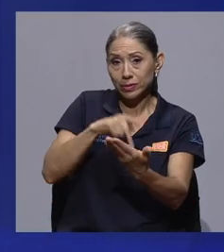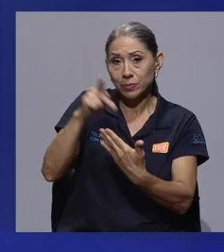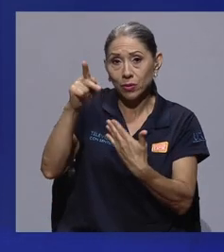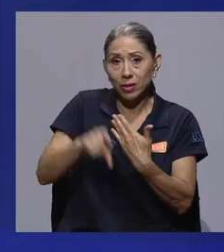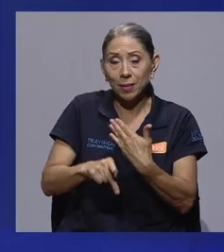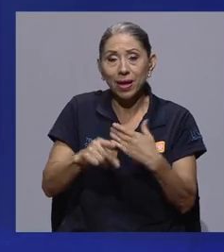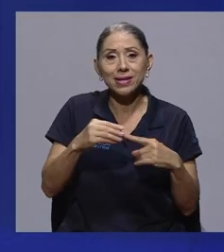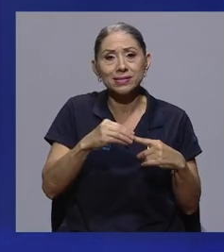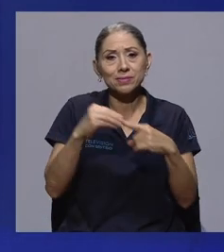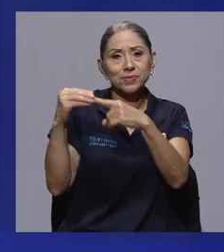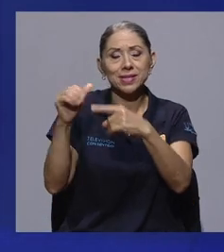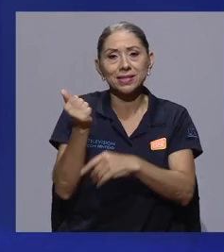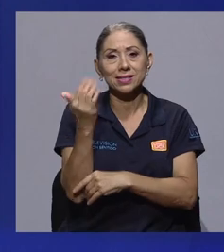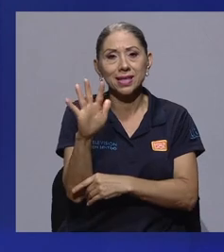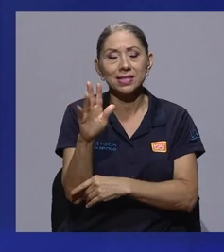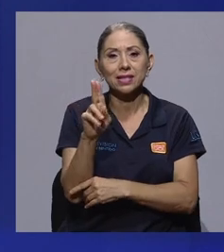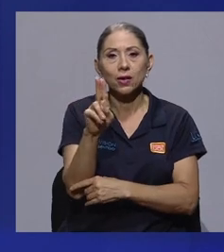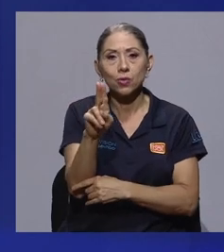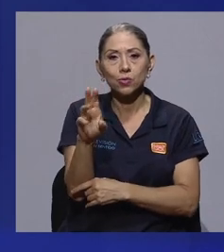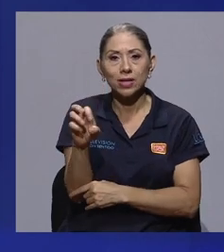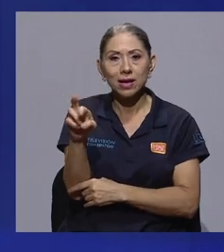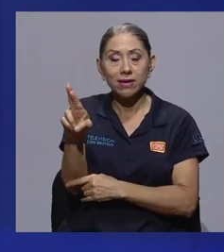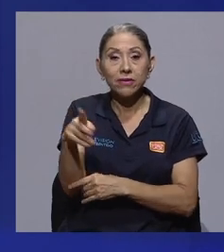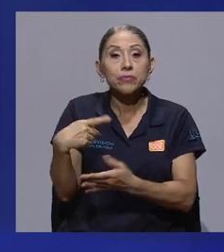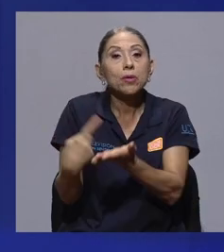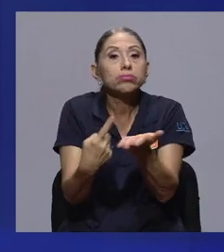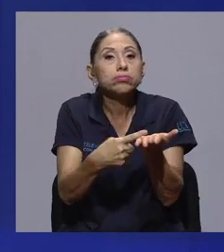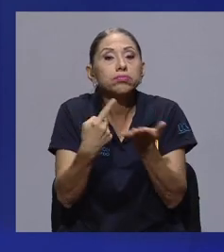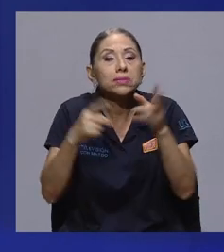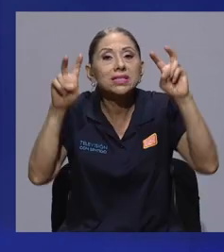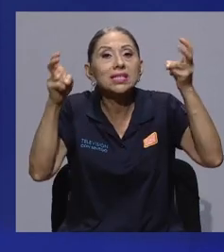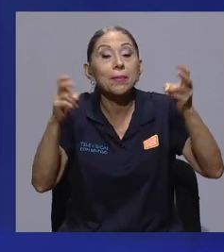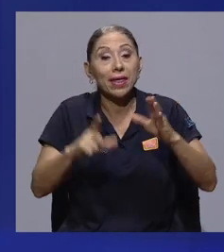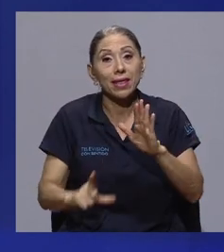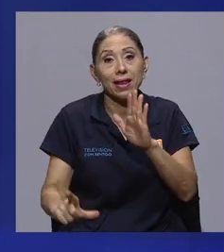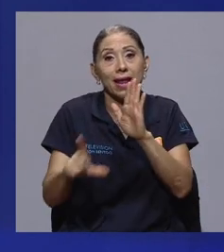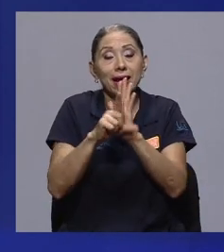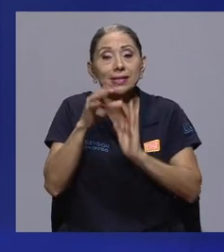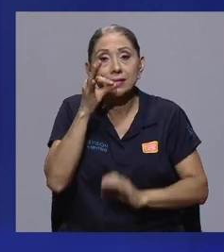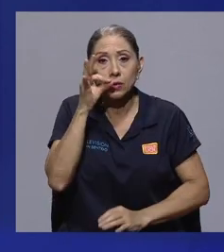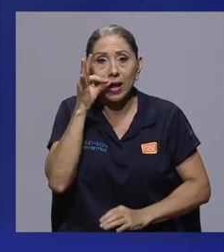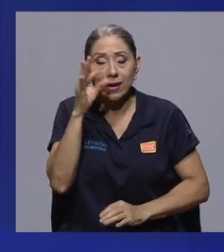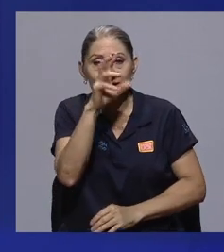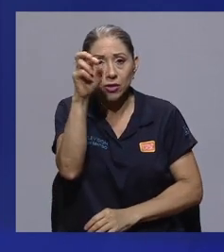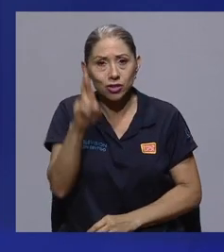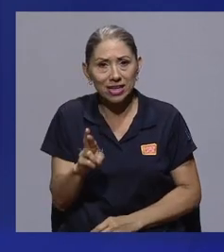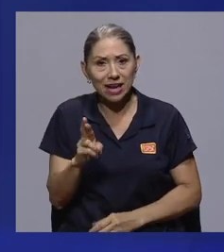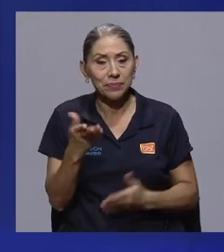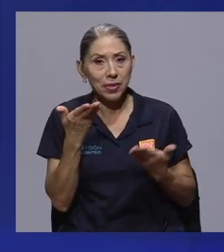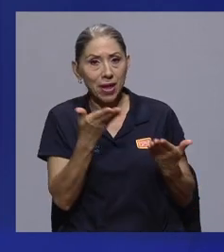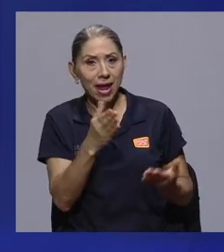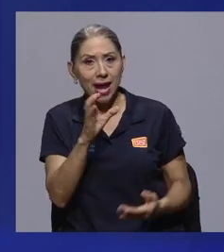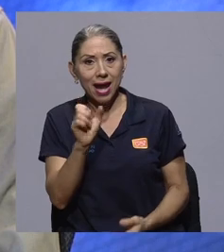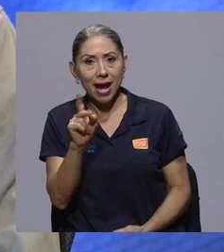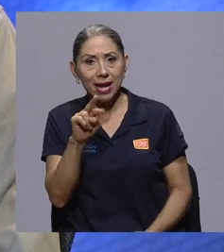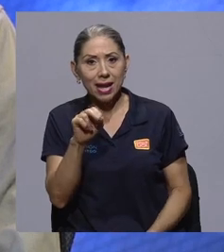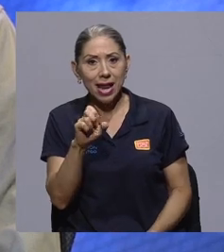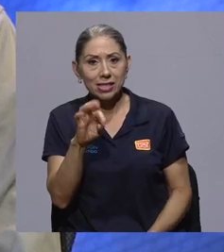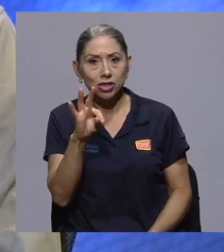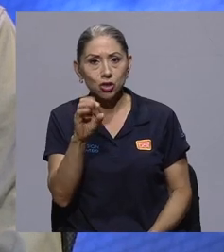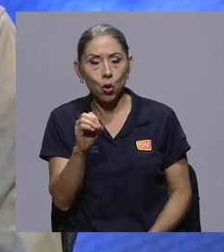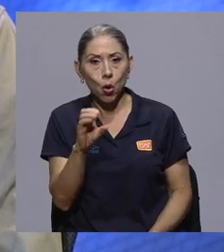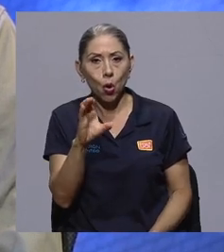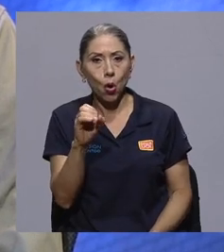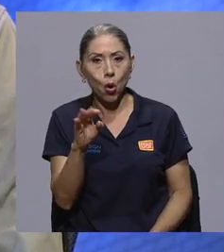Continuamos en este programa de especiales 15 UCR debatiendo sobre el tema de la legalización del cannabis en Costa Rica. Estamos con Ernesto